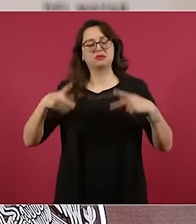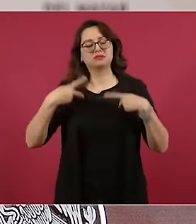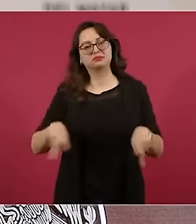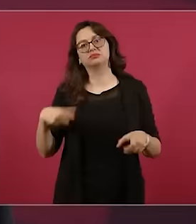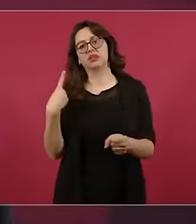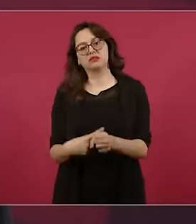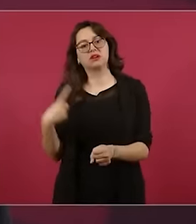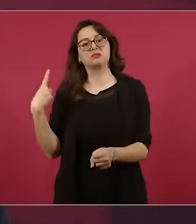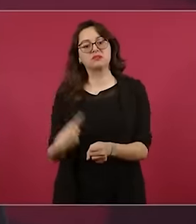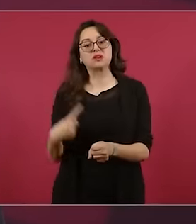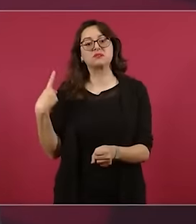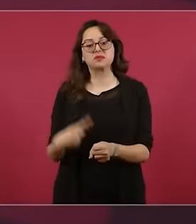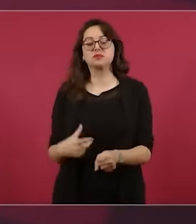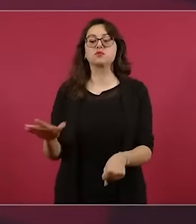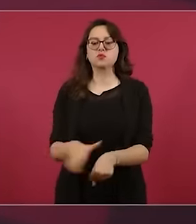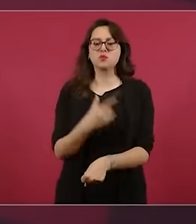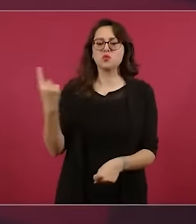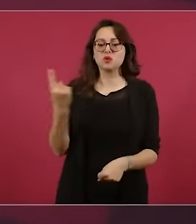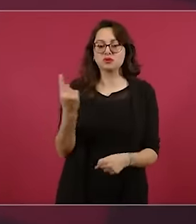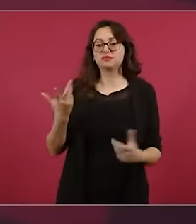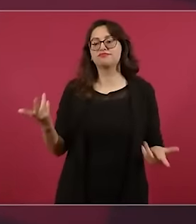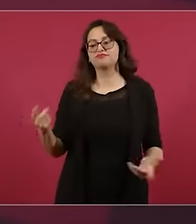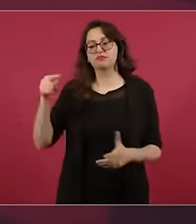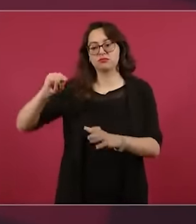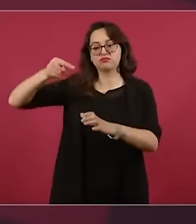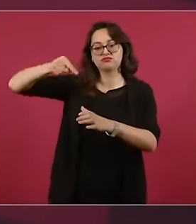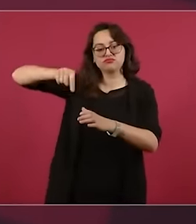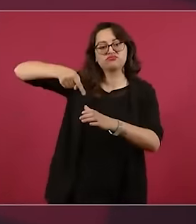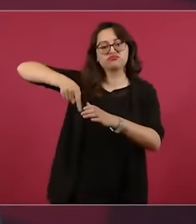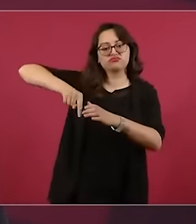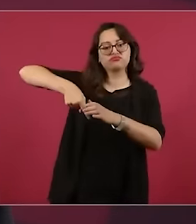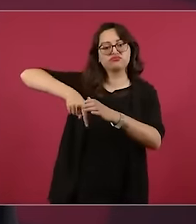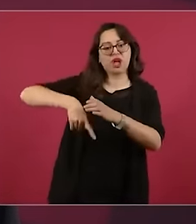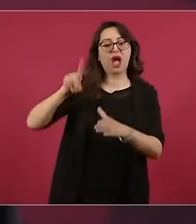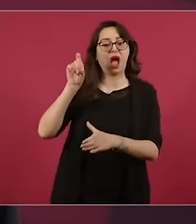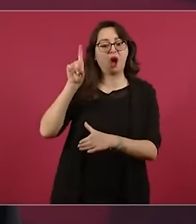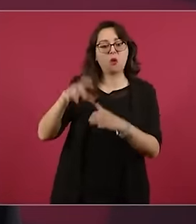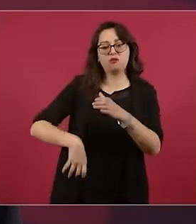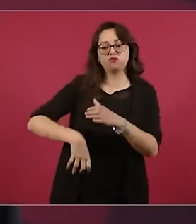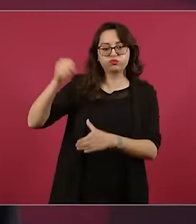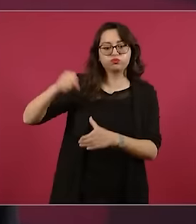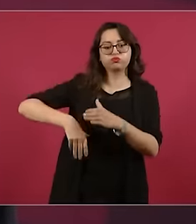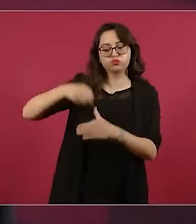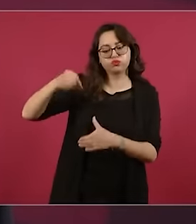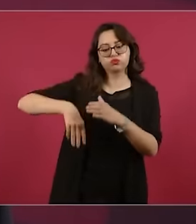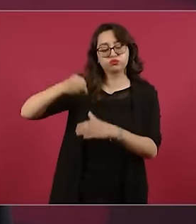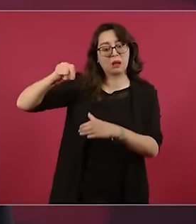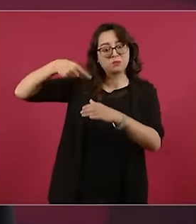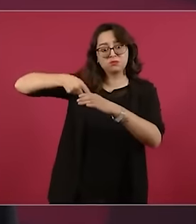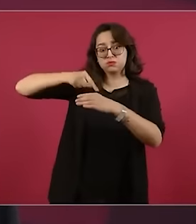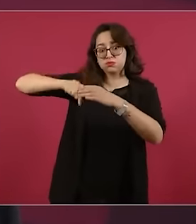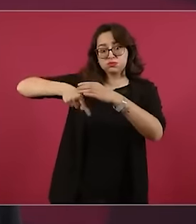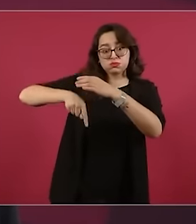extracción de agua de pozos, que cada vez se encuentran a mayor profundidad debido a la sobreexplotación del acuífero. Para que la población